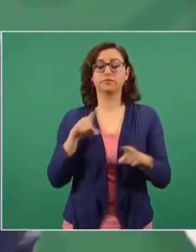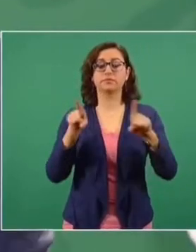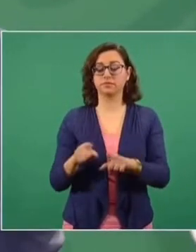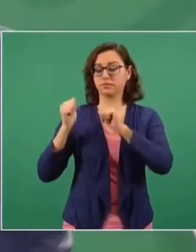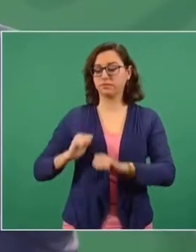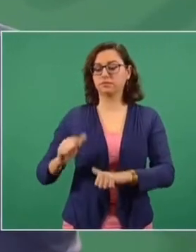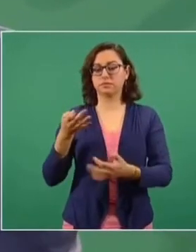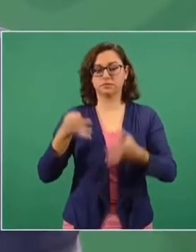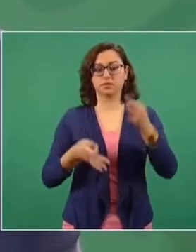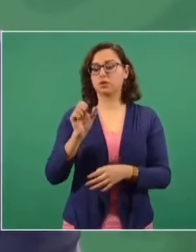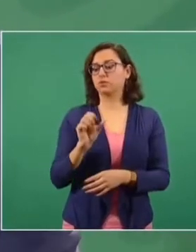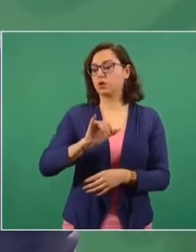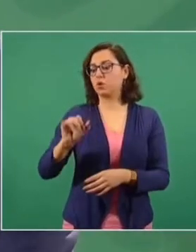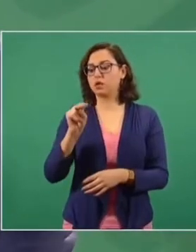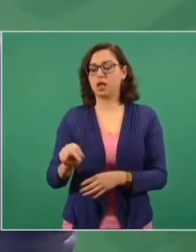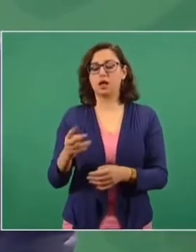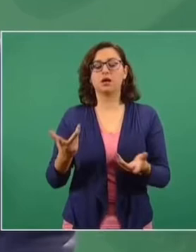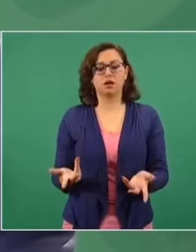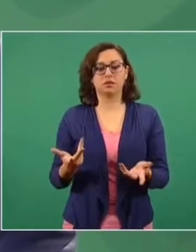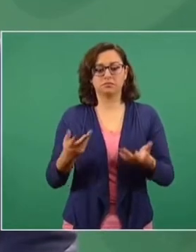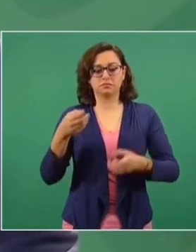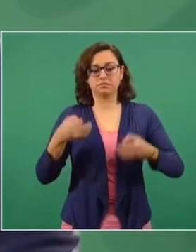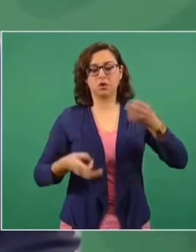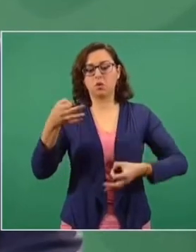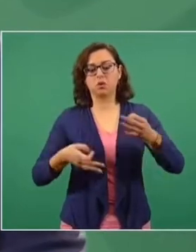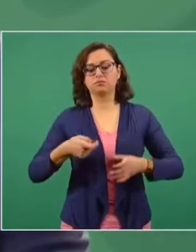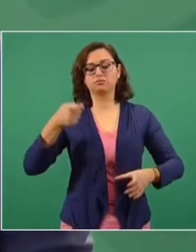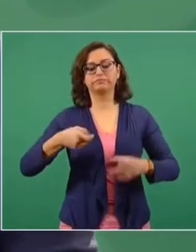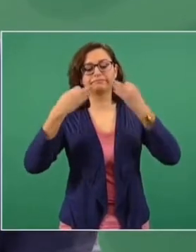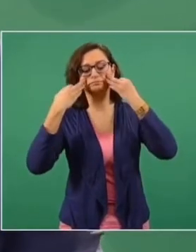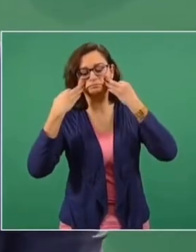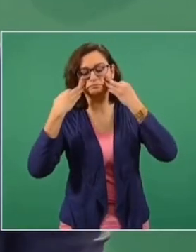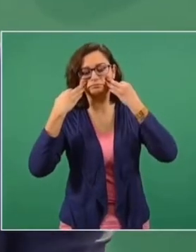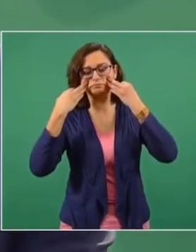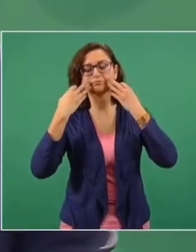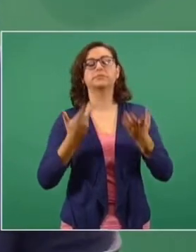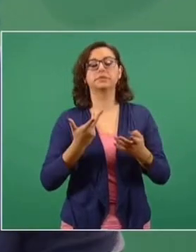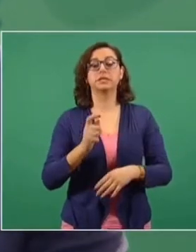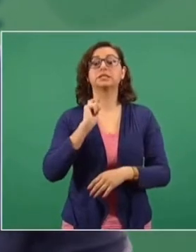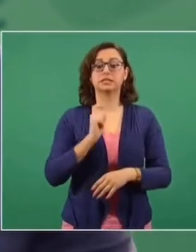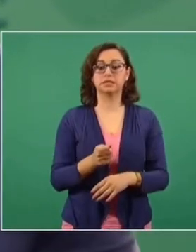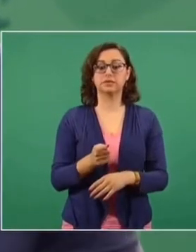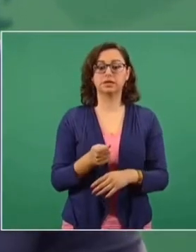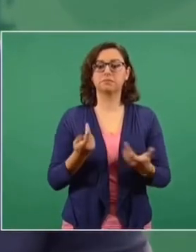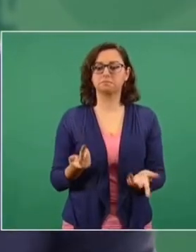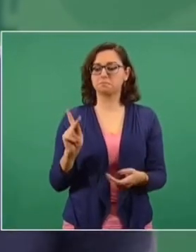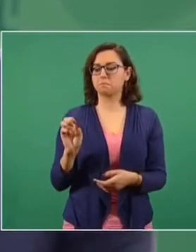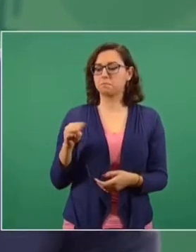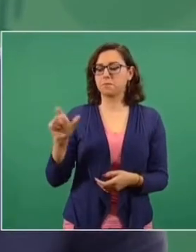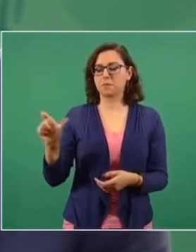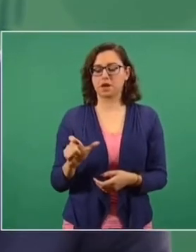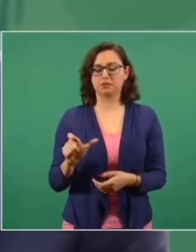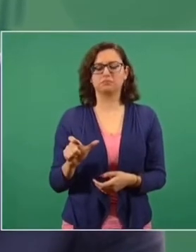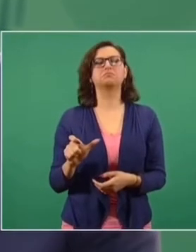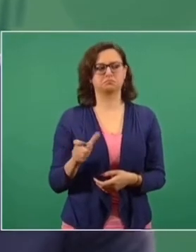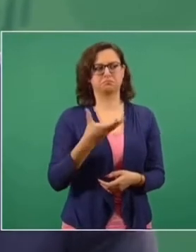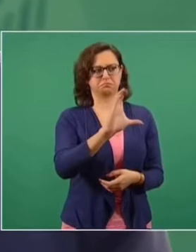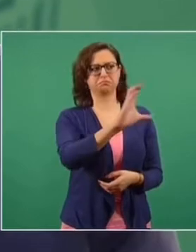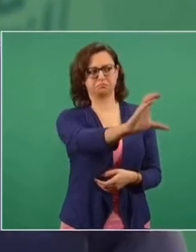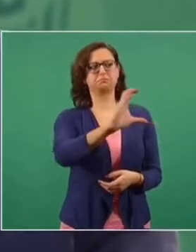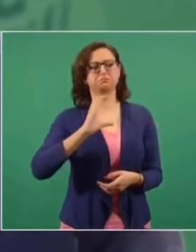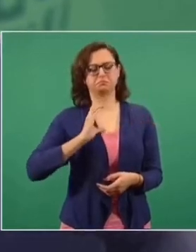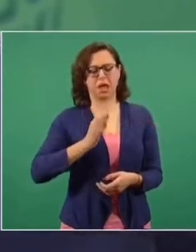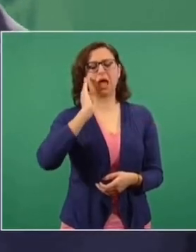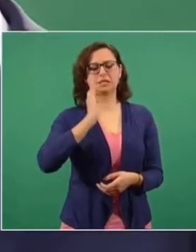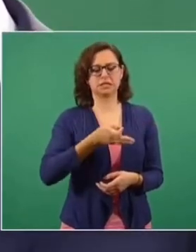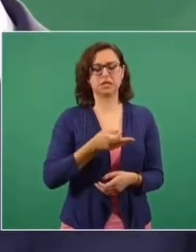Judicial, porque se hizo el acuerdo ante un juez y Pemex ya aceptó la devolución